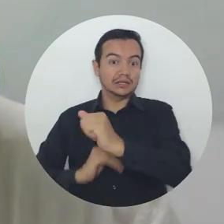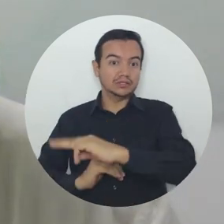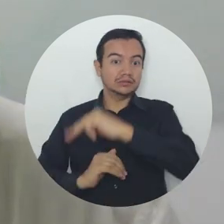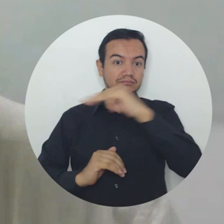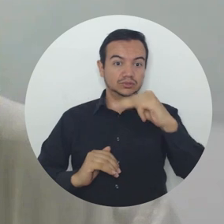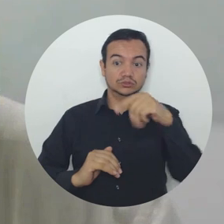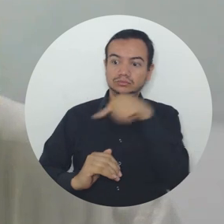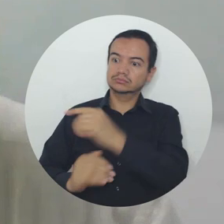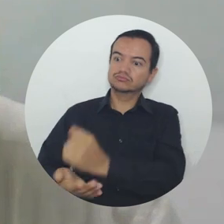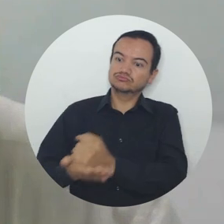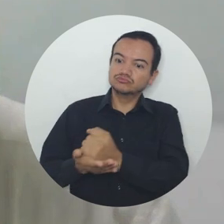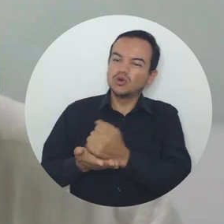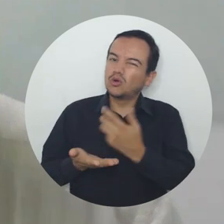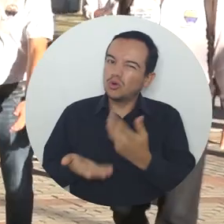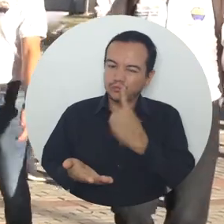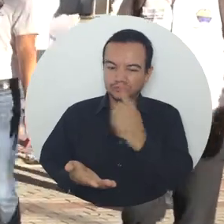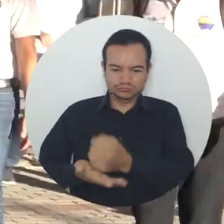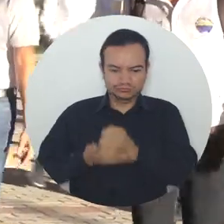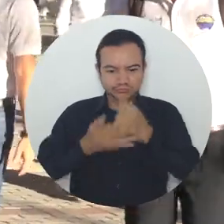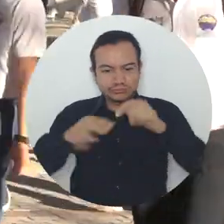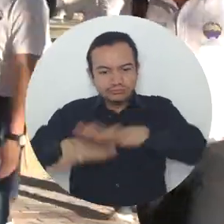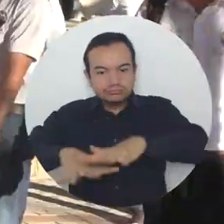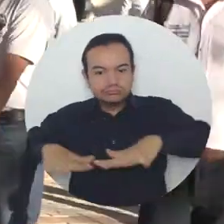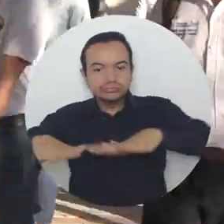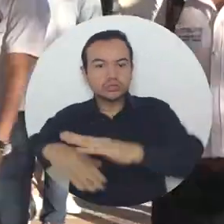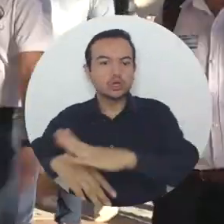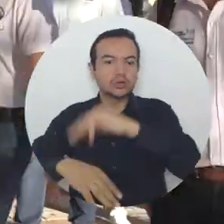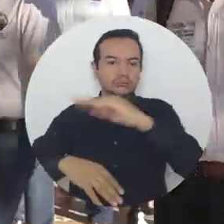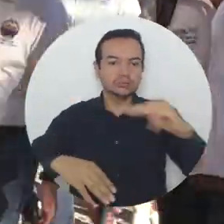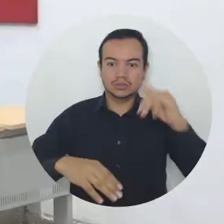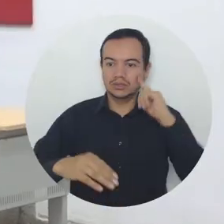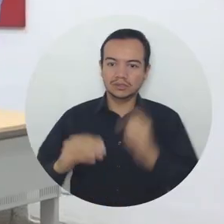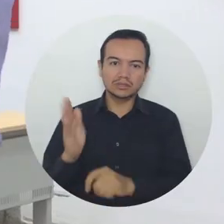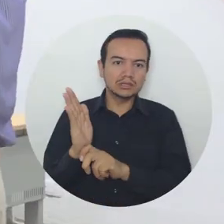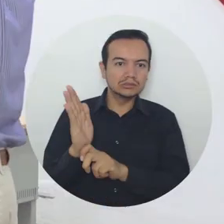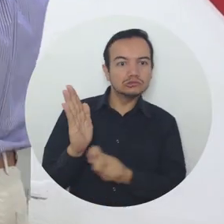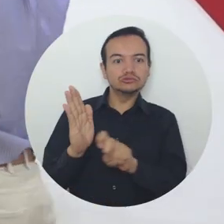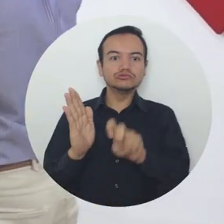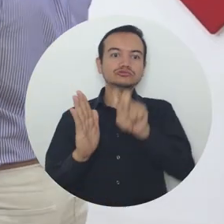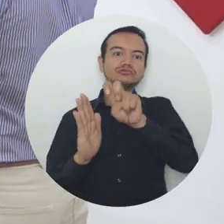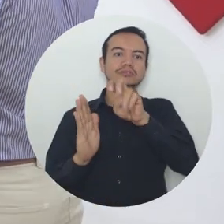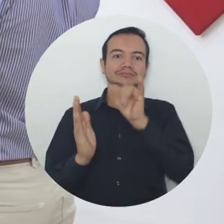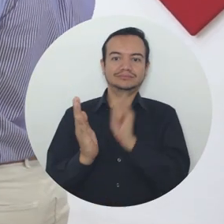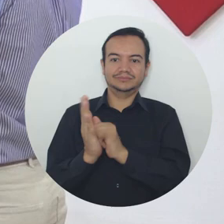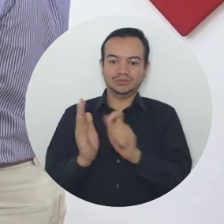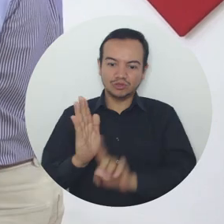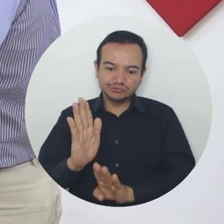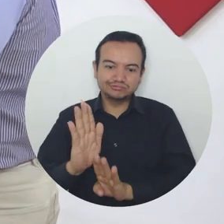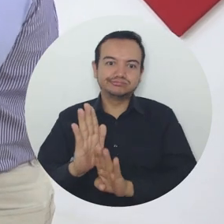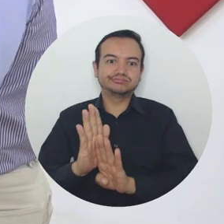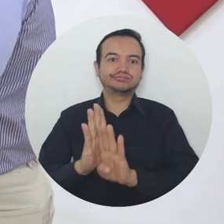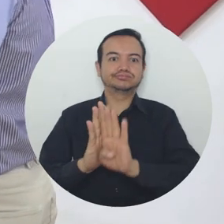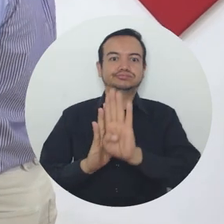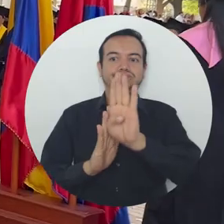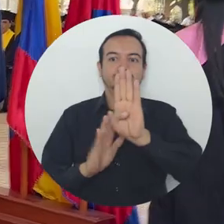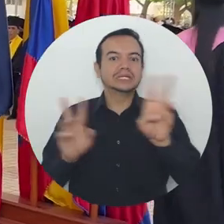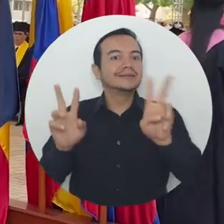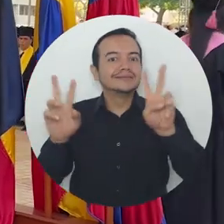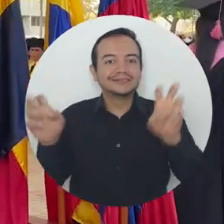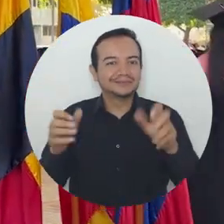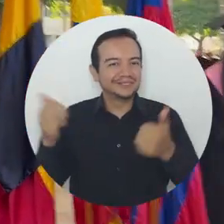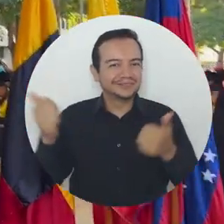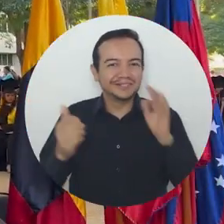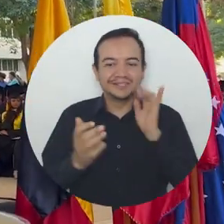para que pudiéramos como departamento dar un salto importante, le permita al departamento avanzar